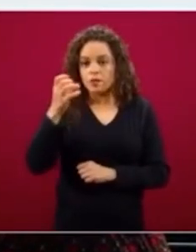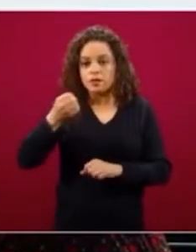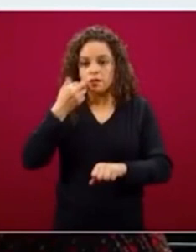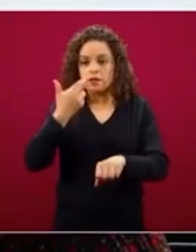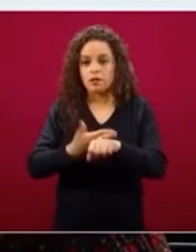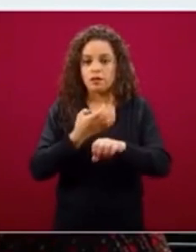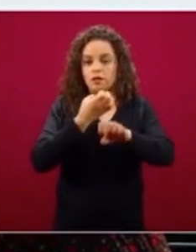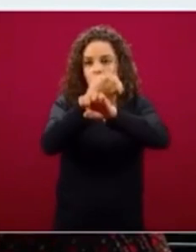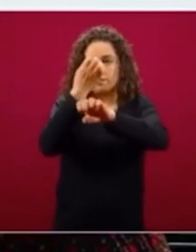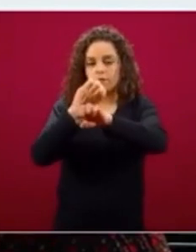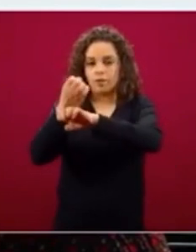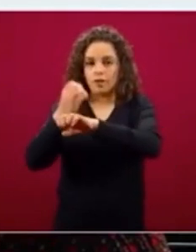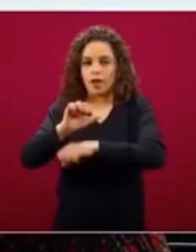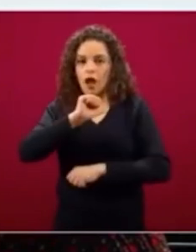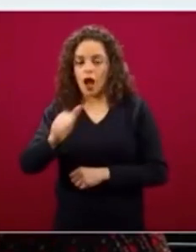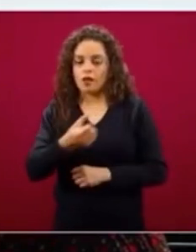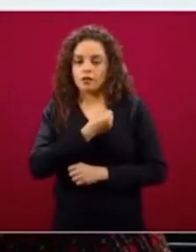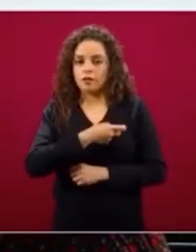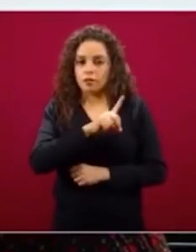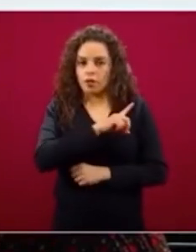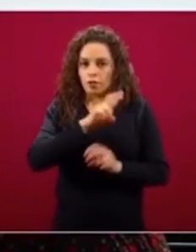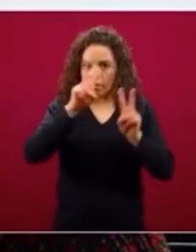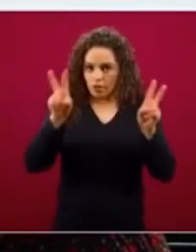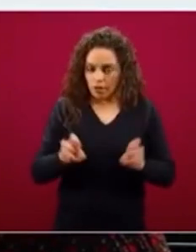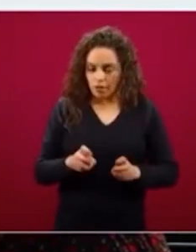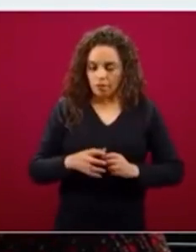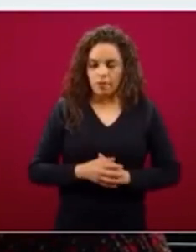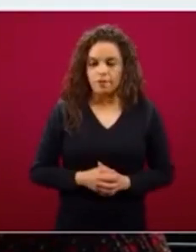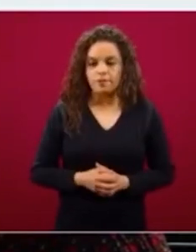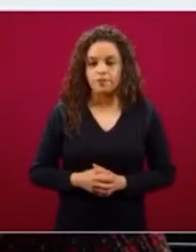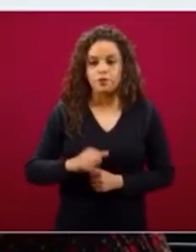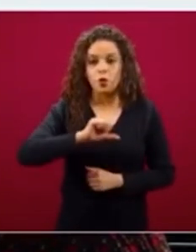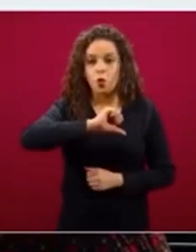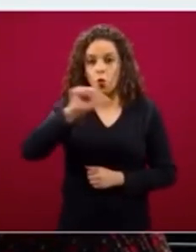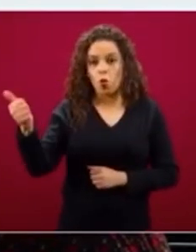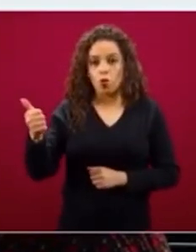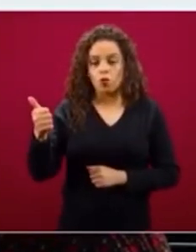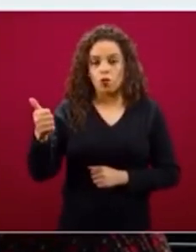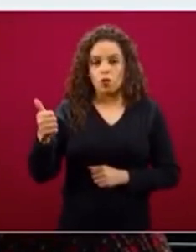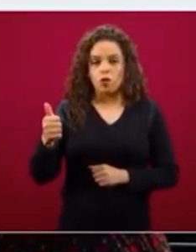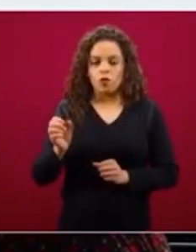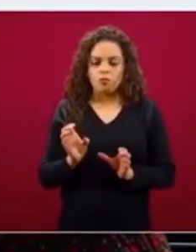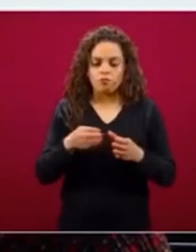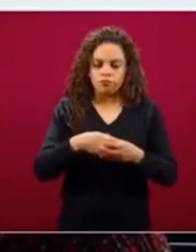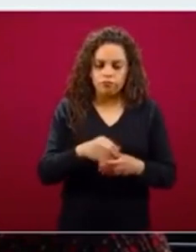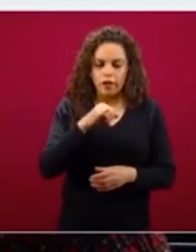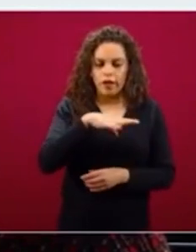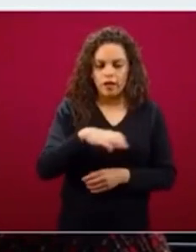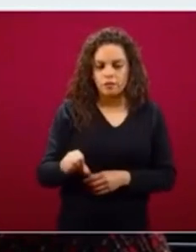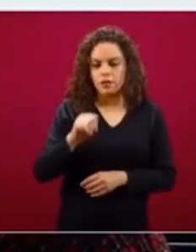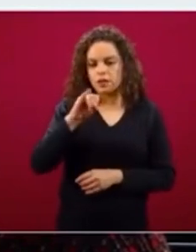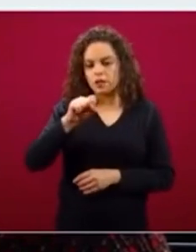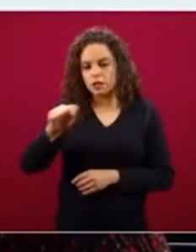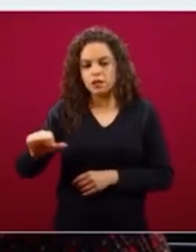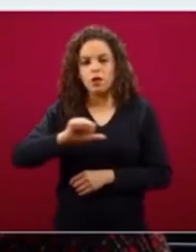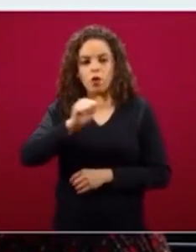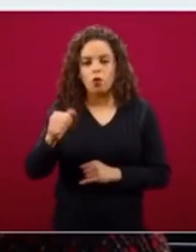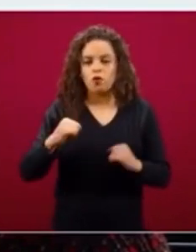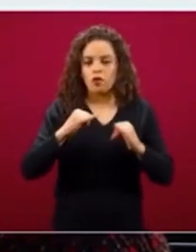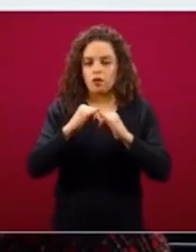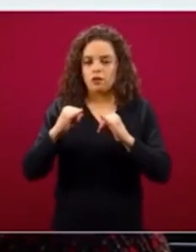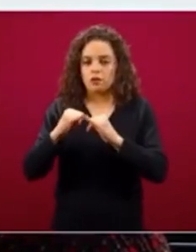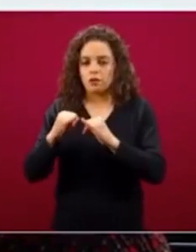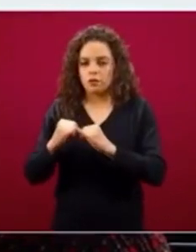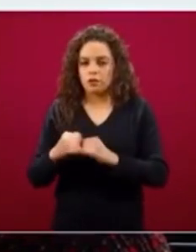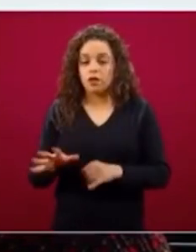Estatales de Salud y otros es el conjunto más pequeño del IMSS, el Issste y las otras instituciones,